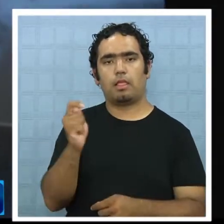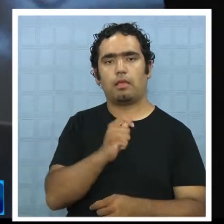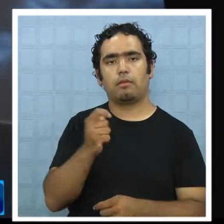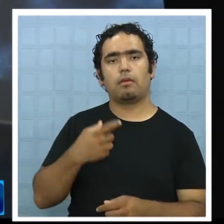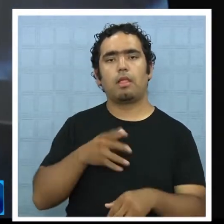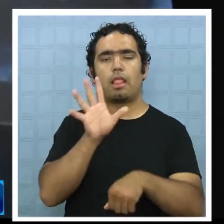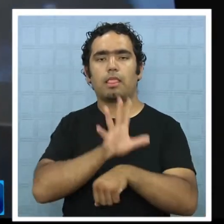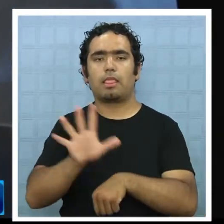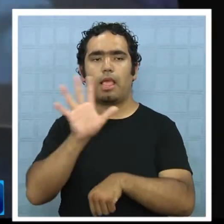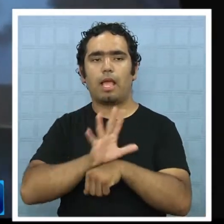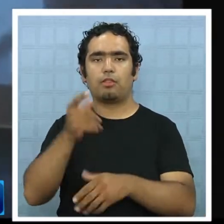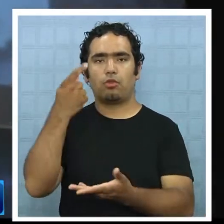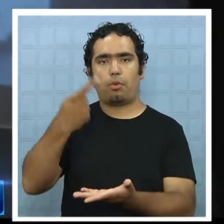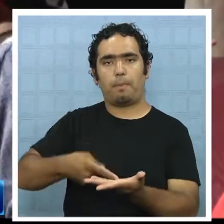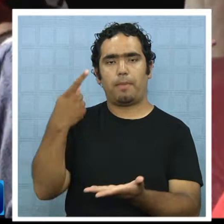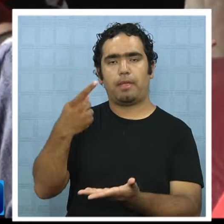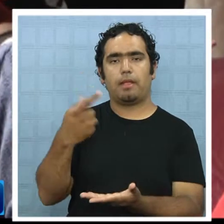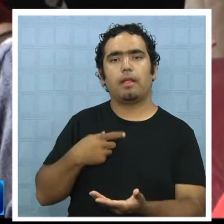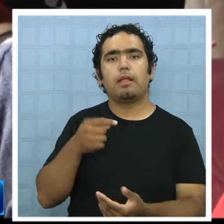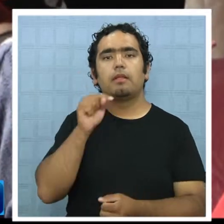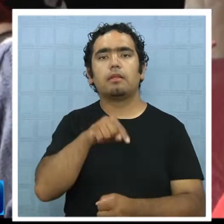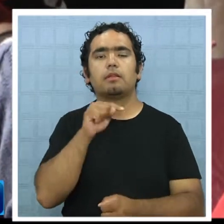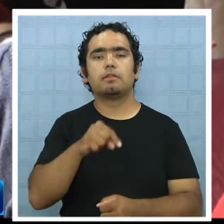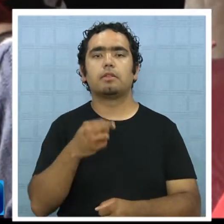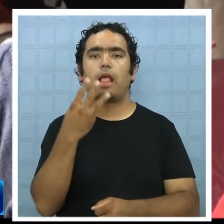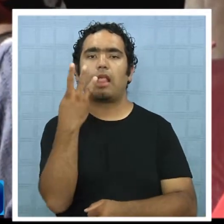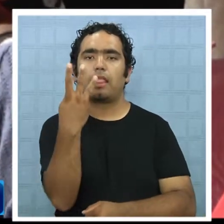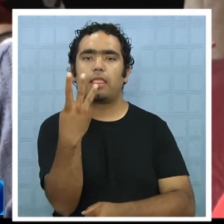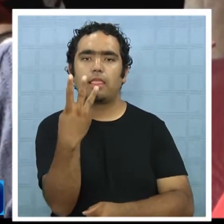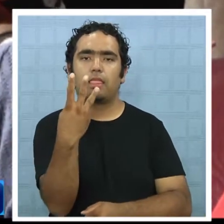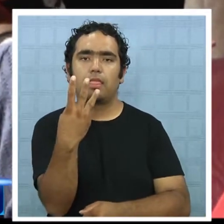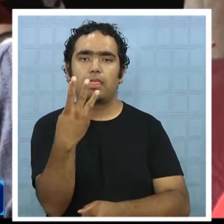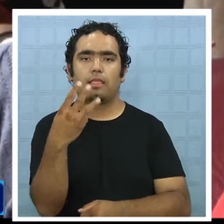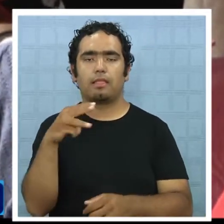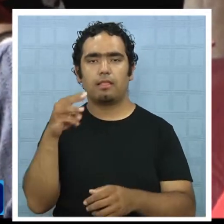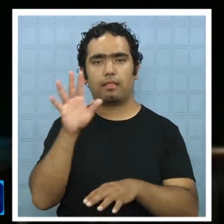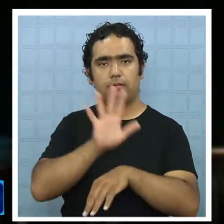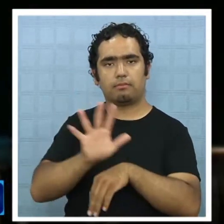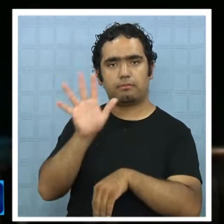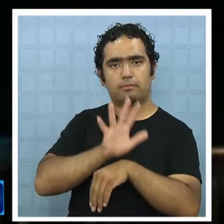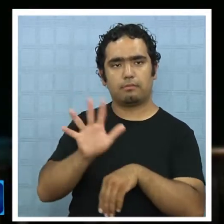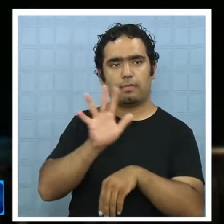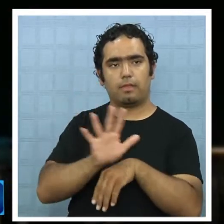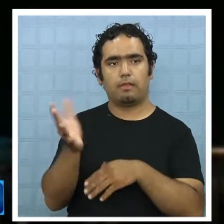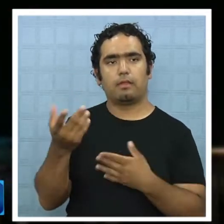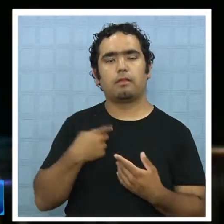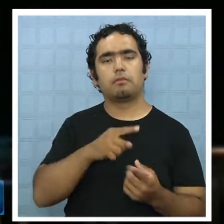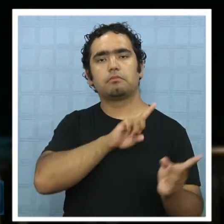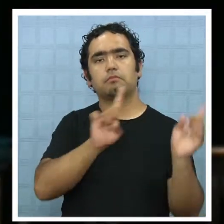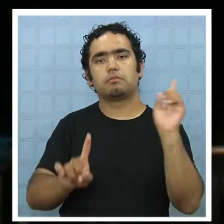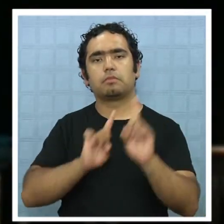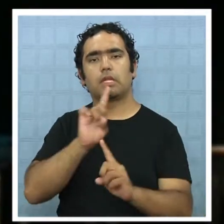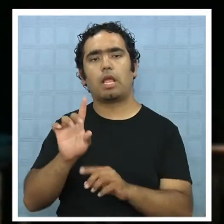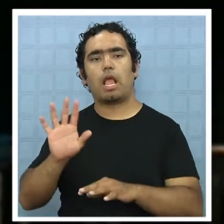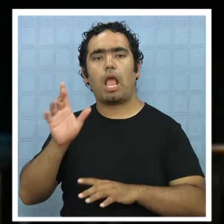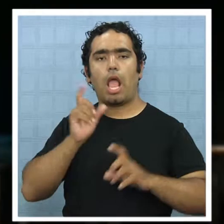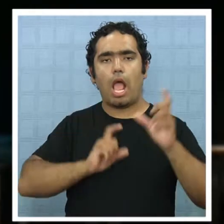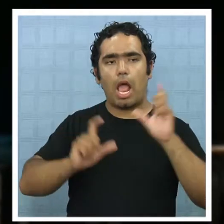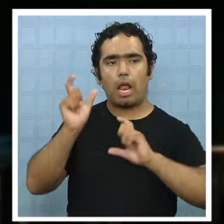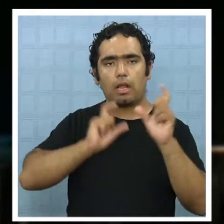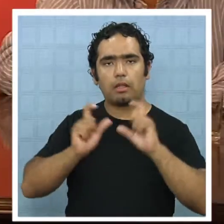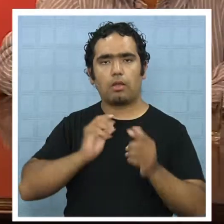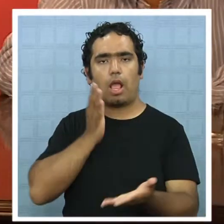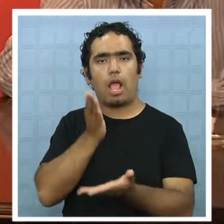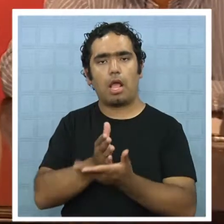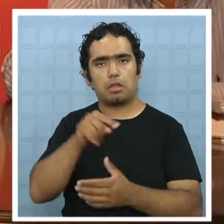Festival Teatro Amil. Con estas serán tres las versiones consecutivas del prestigioso festival que trae parte de la propuesta